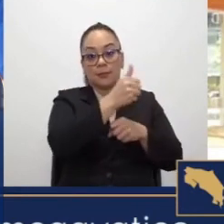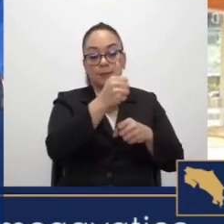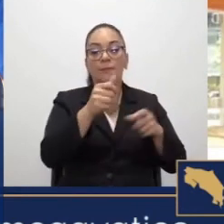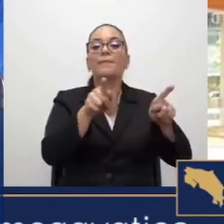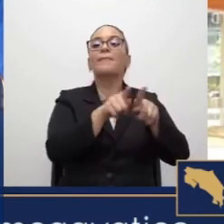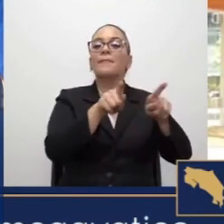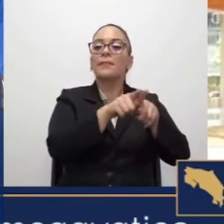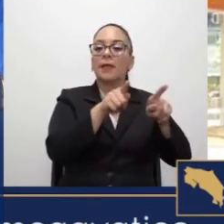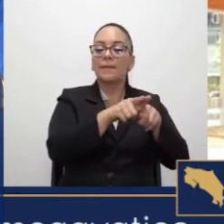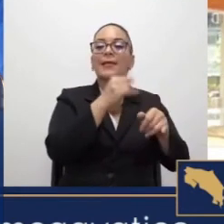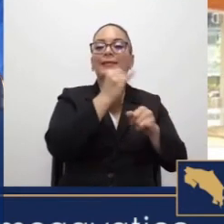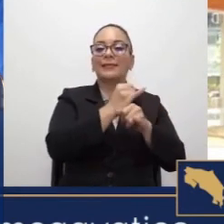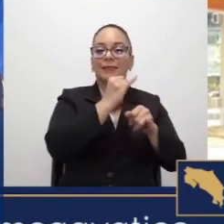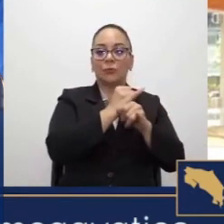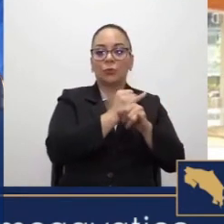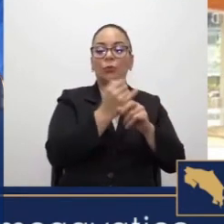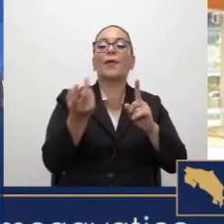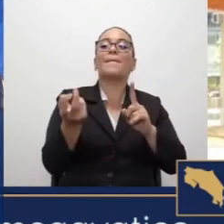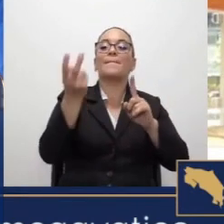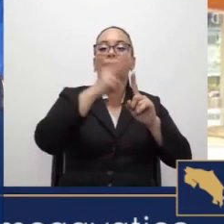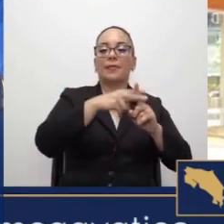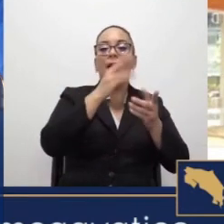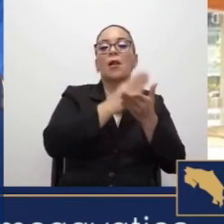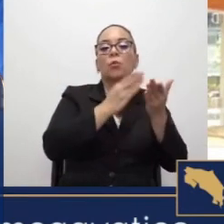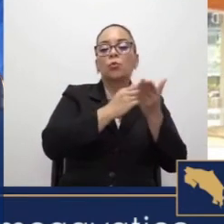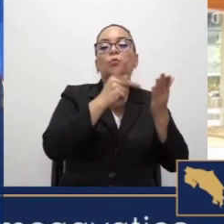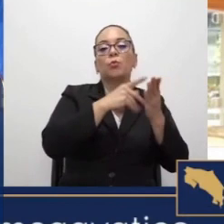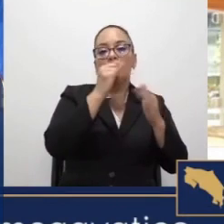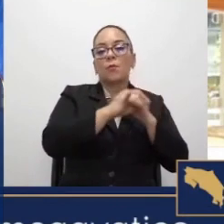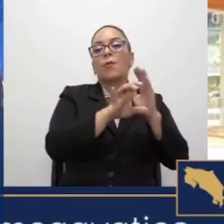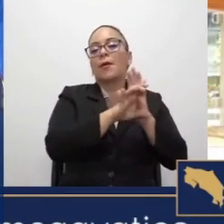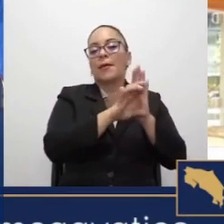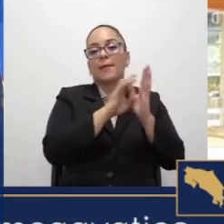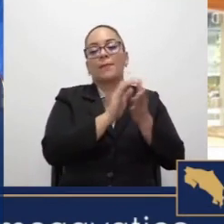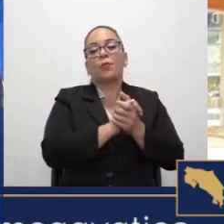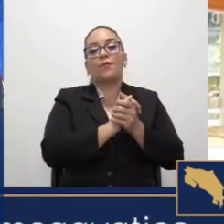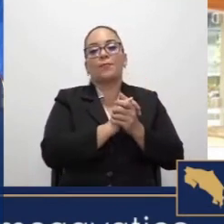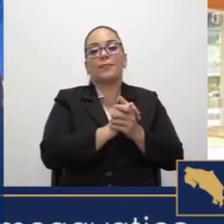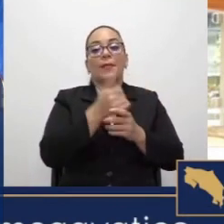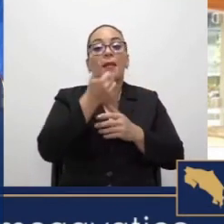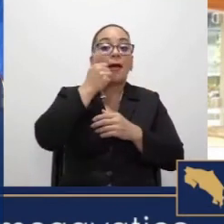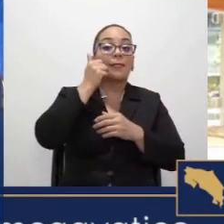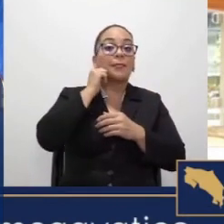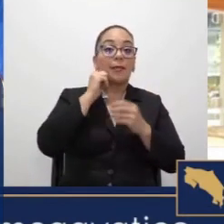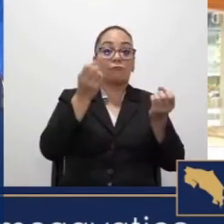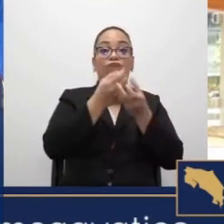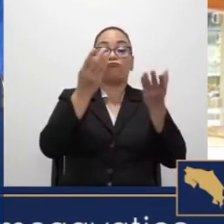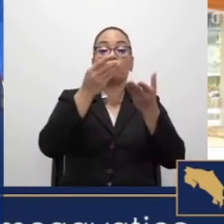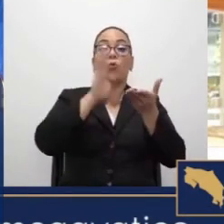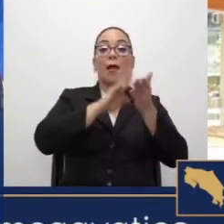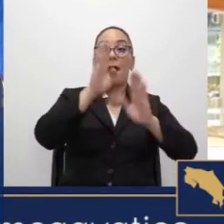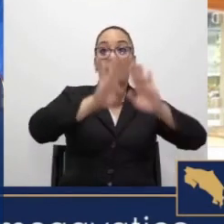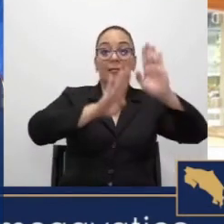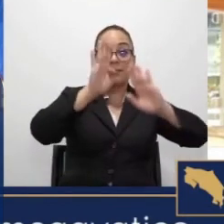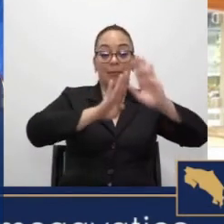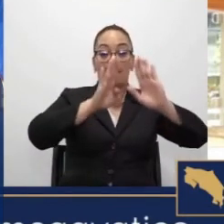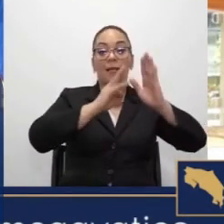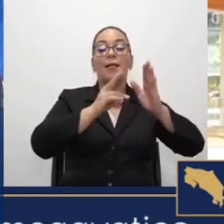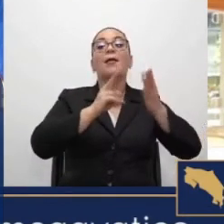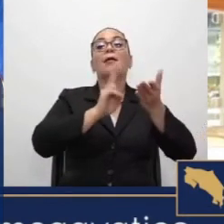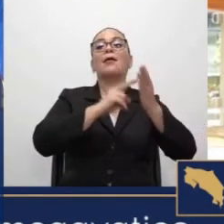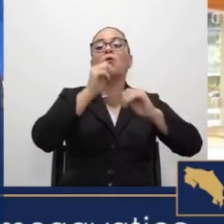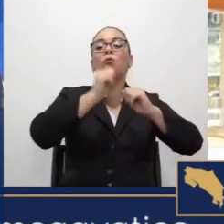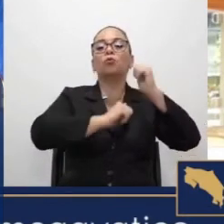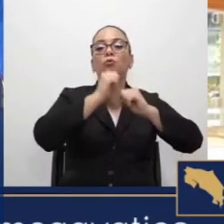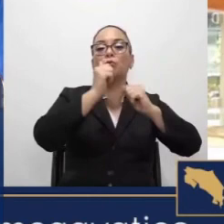también el instituto va a implementar algunos proyectos, por ejemplo, antier publicamos un cartel para contratar la construcción y